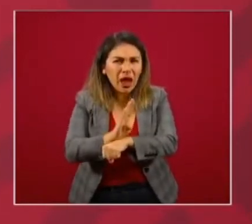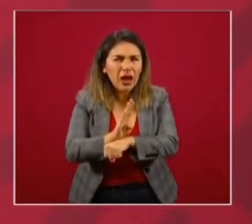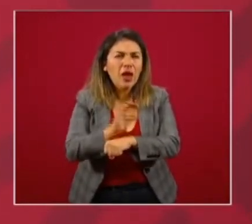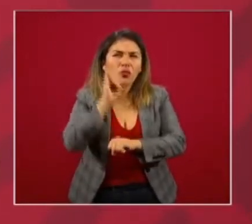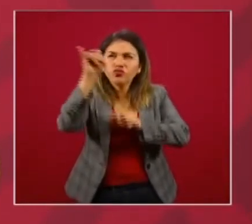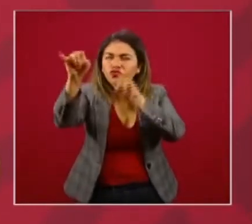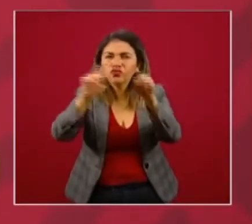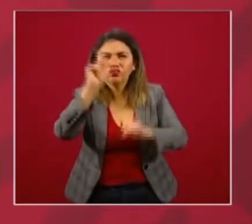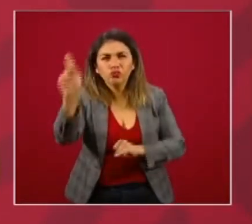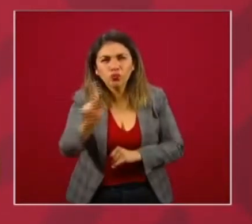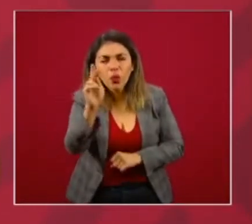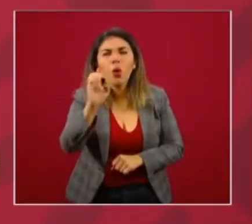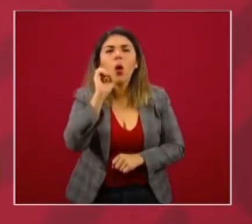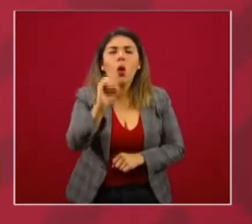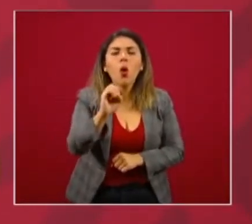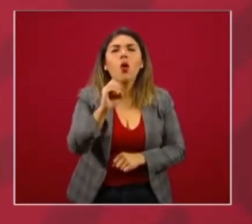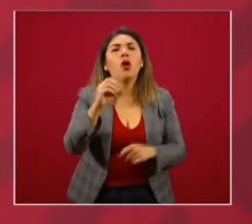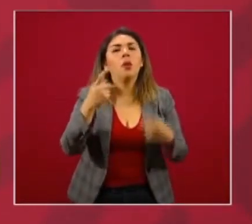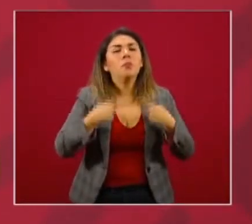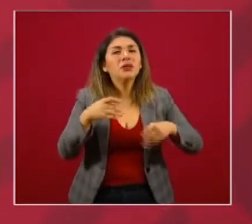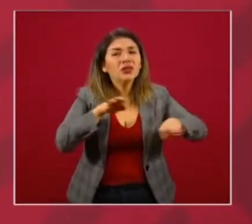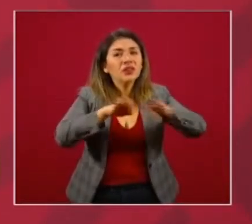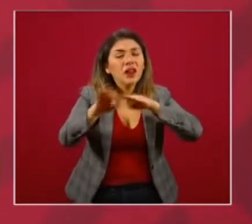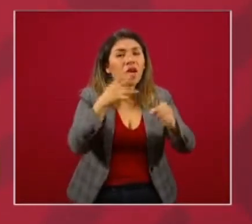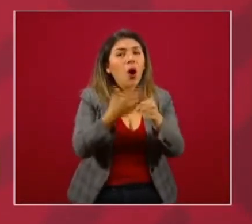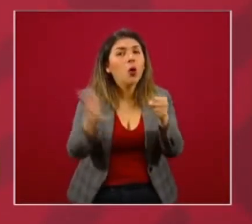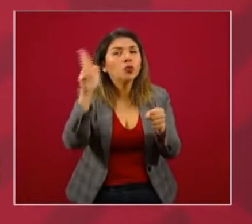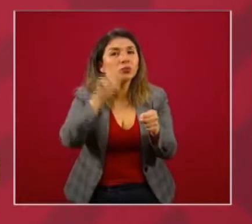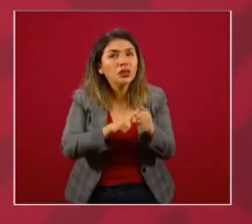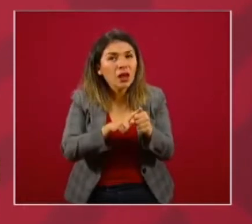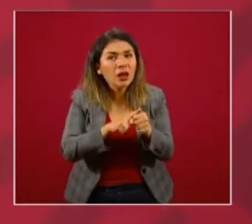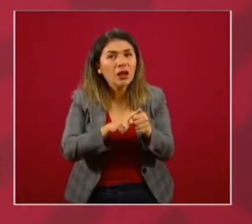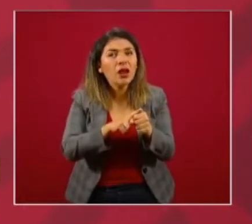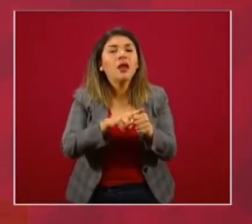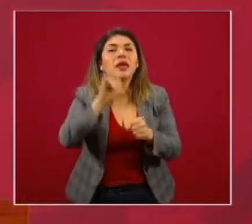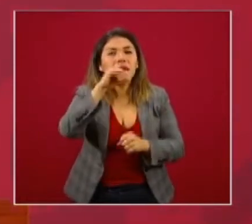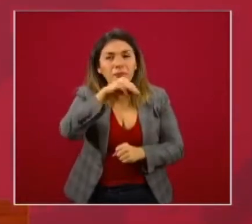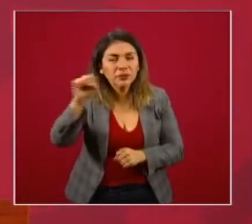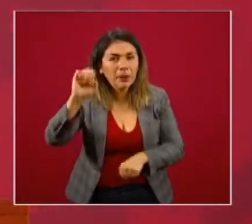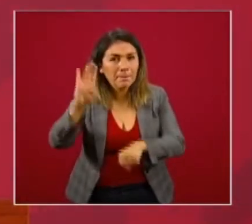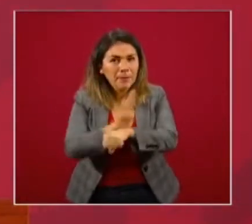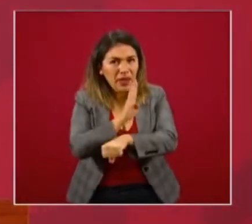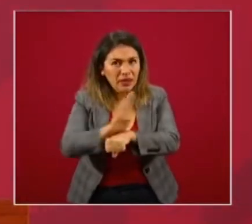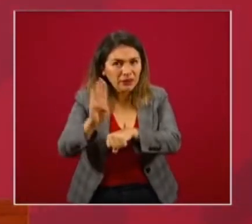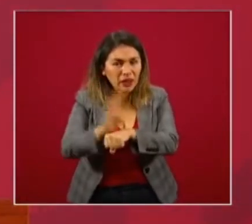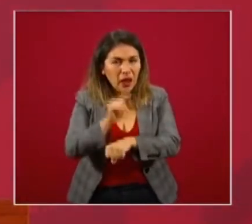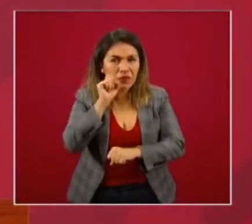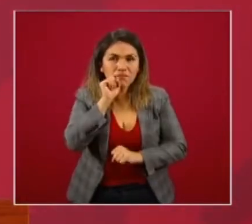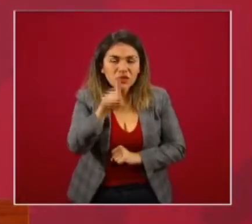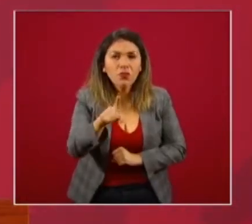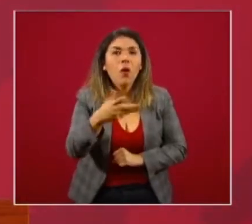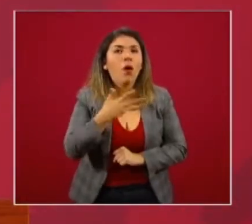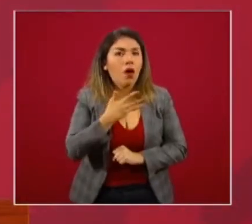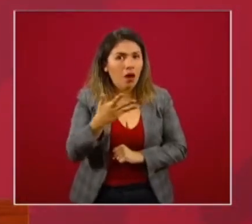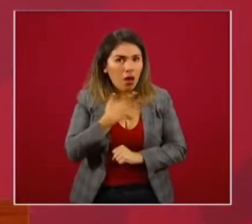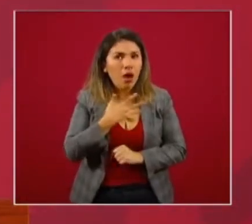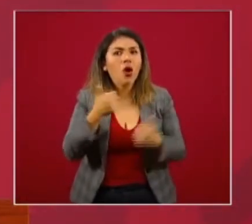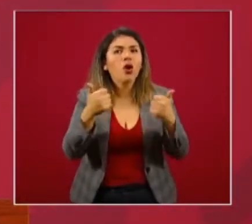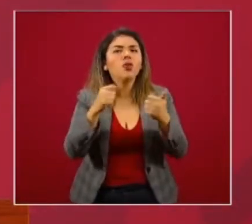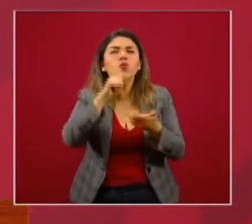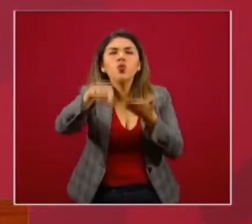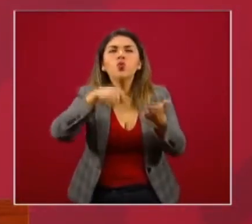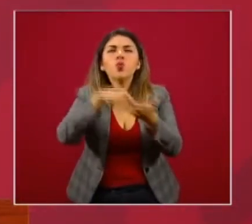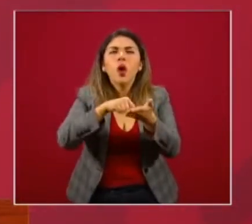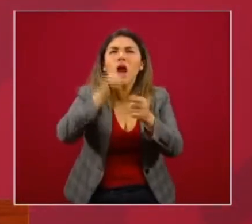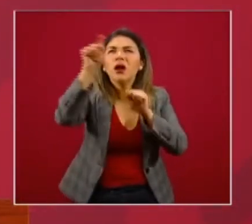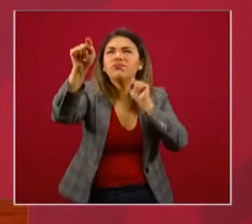los que trabajan en los hospitales del IMSS-Bienestar que están en comunidades